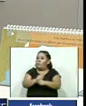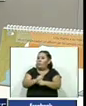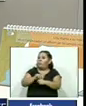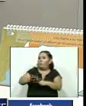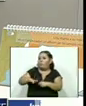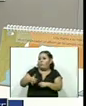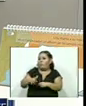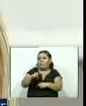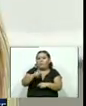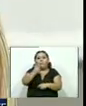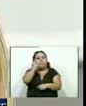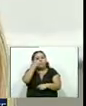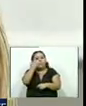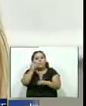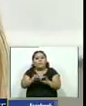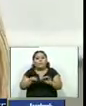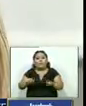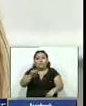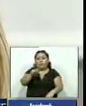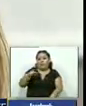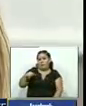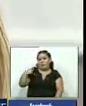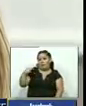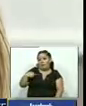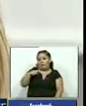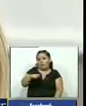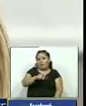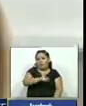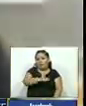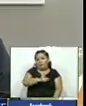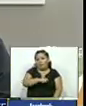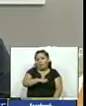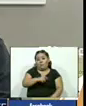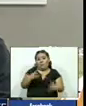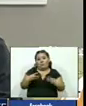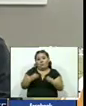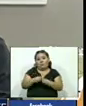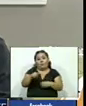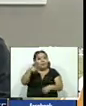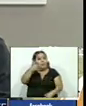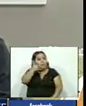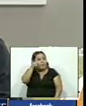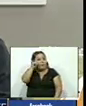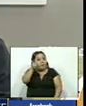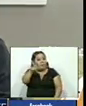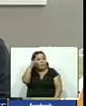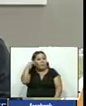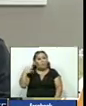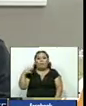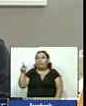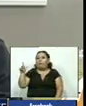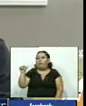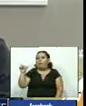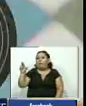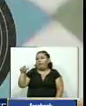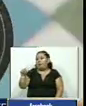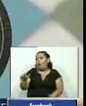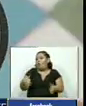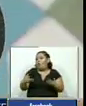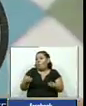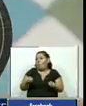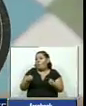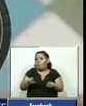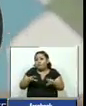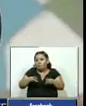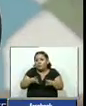con los niños y los jóvenes La gerente de responsabilidad social corporativa de Tigo El Salvador Carla Rivas nos explica la metodología de